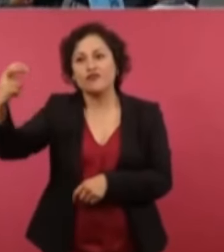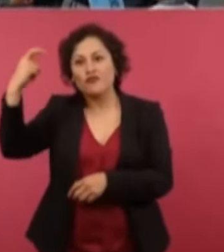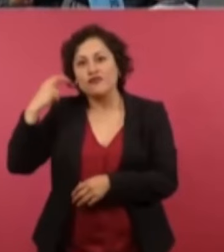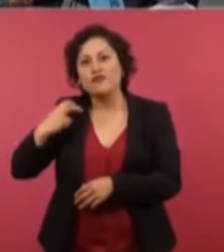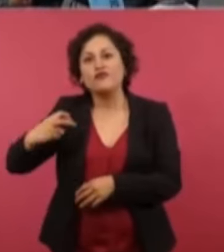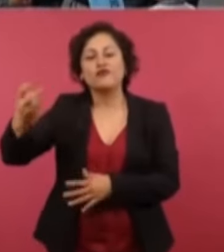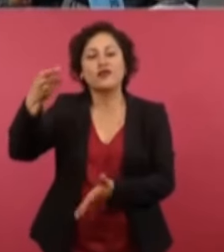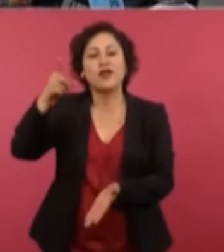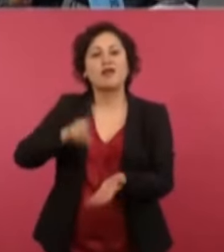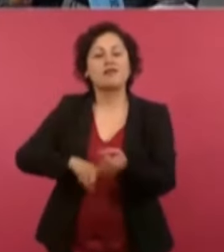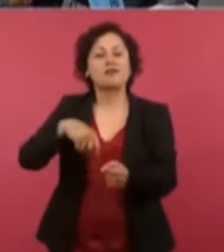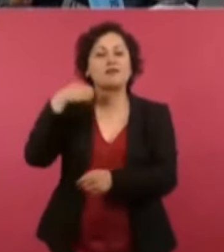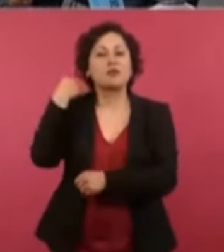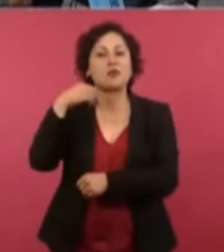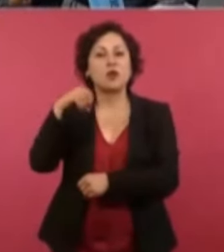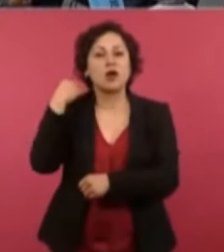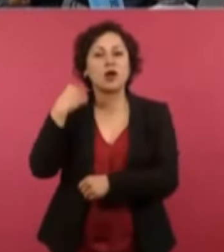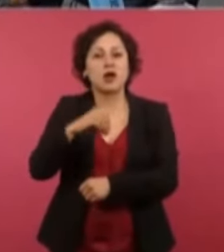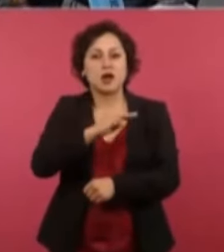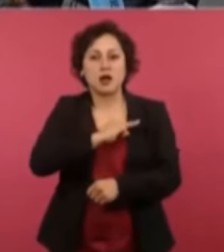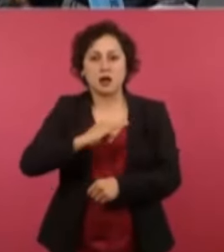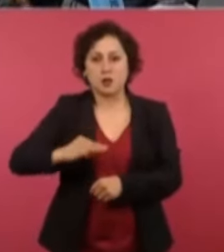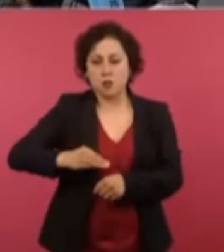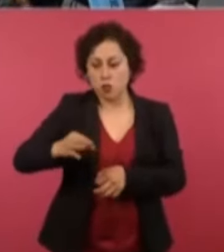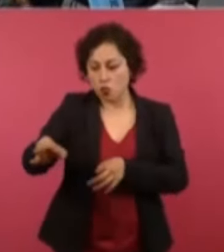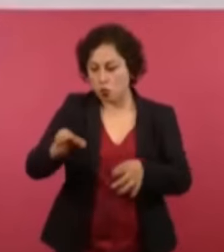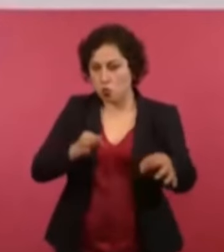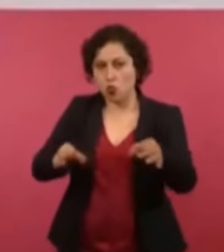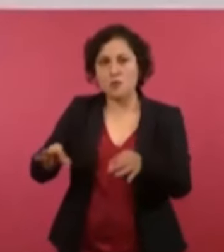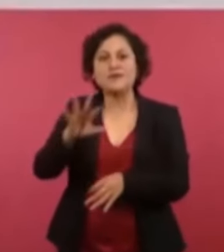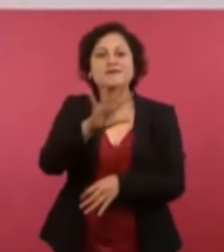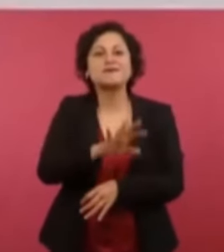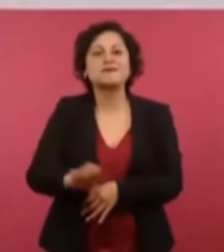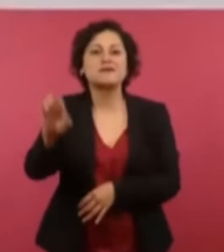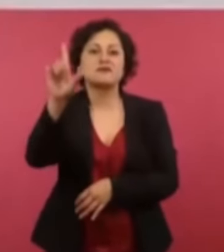municipios de Oaxaca, incluso escribí